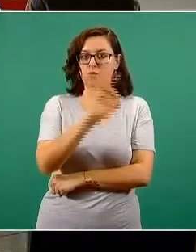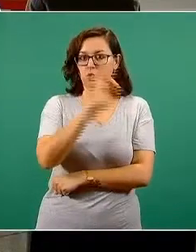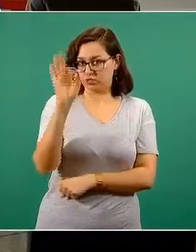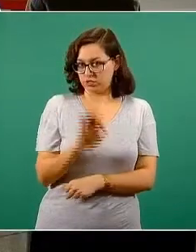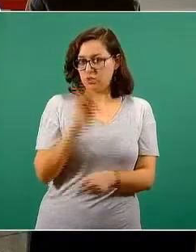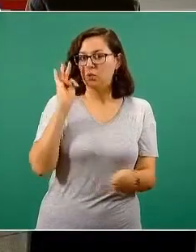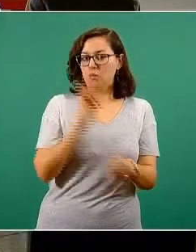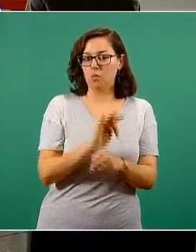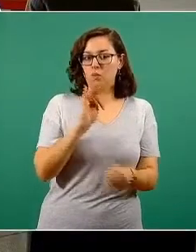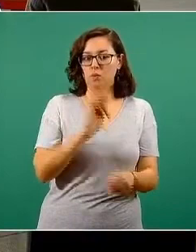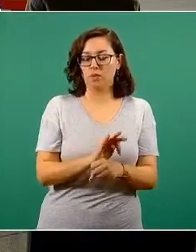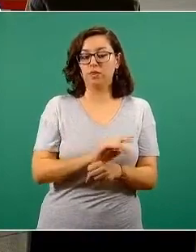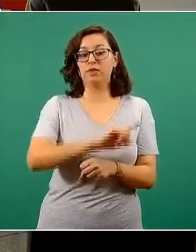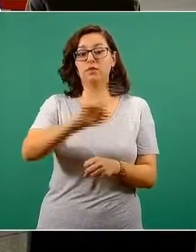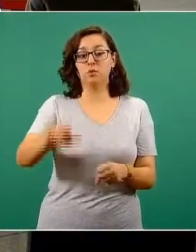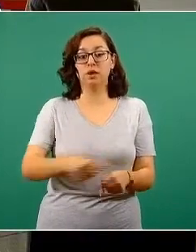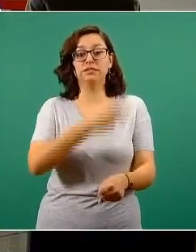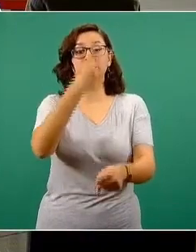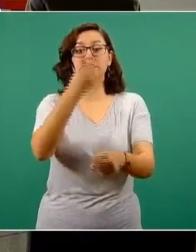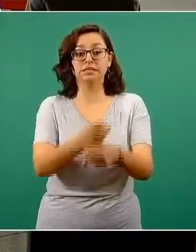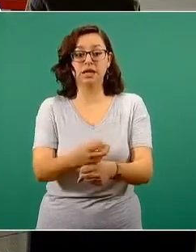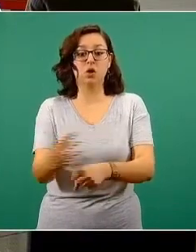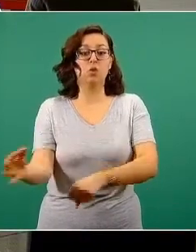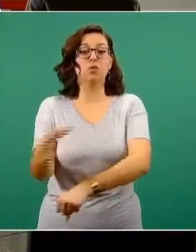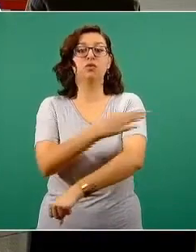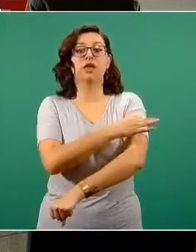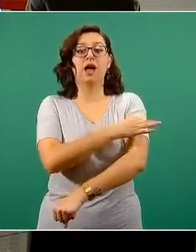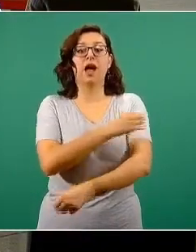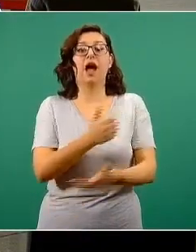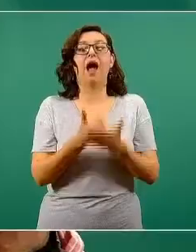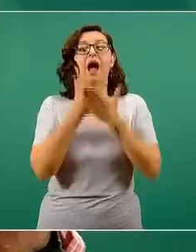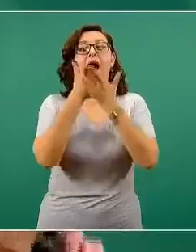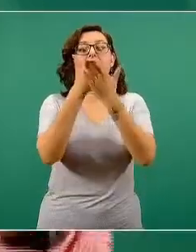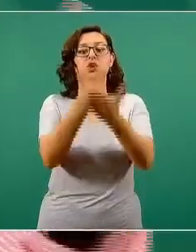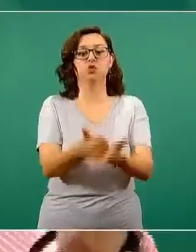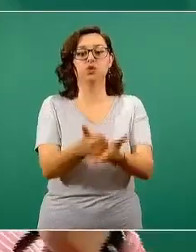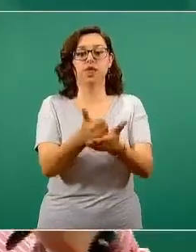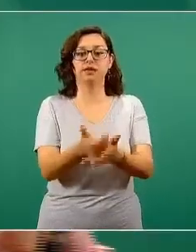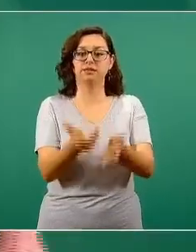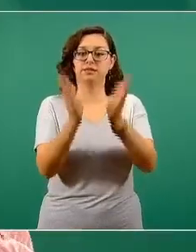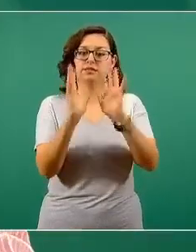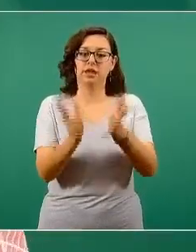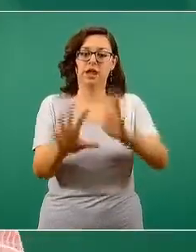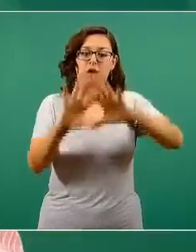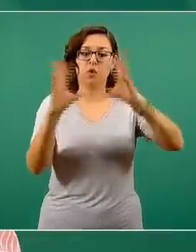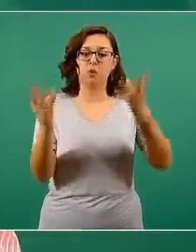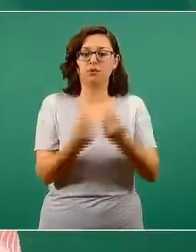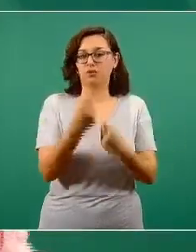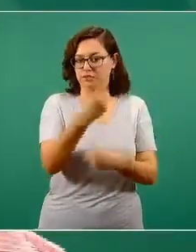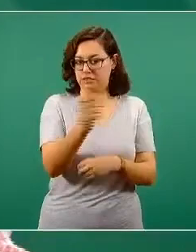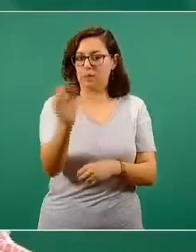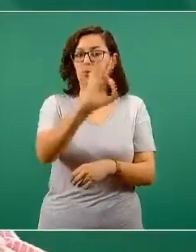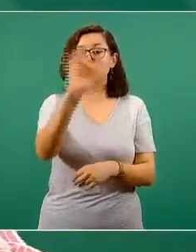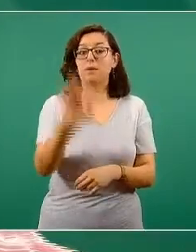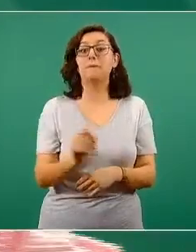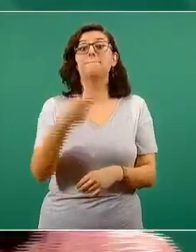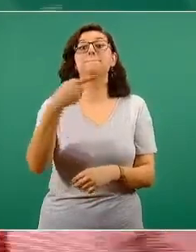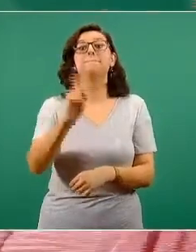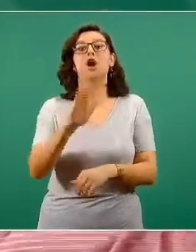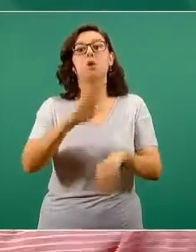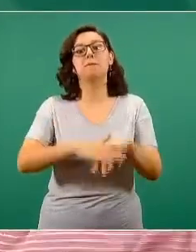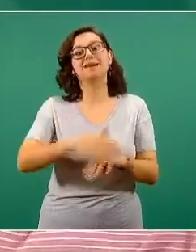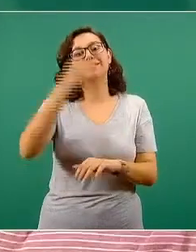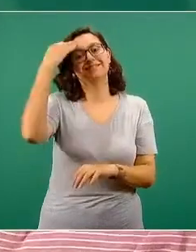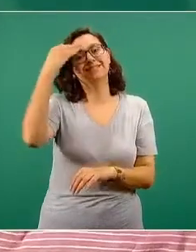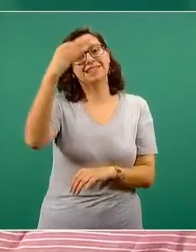y una segunda dosis lo aumenta hasta el total de eficacia que se espera tener pero sobre todo aumenta la